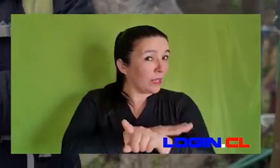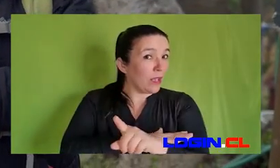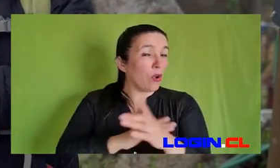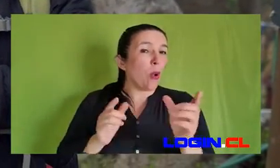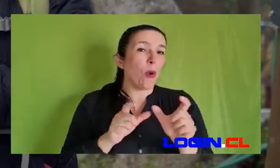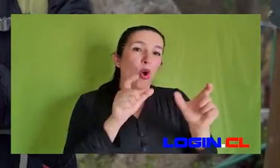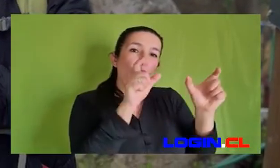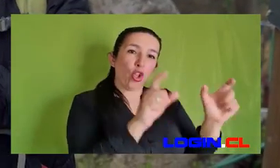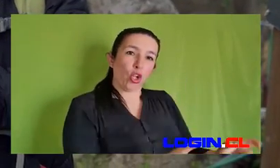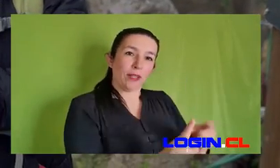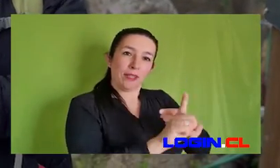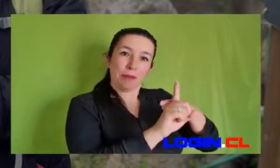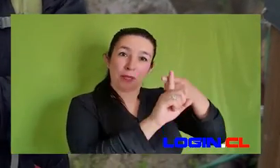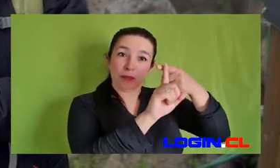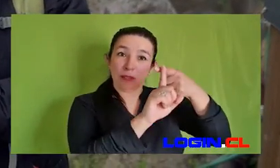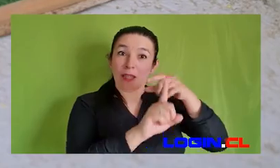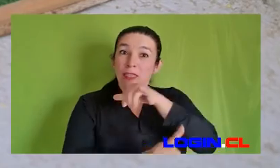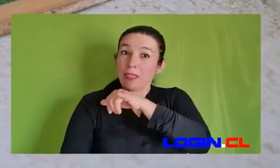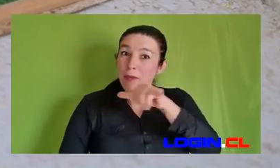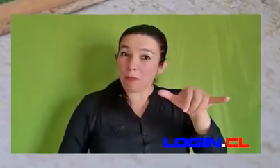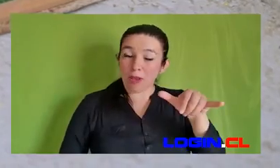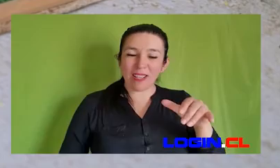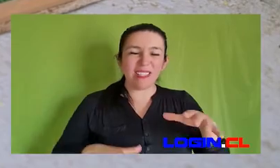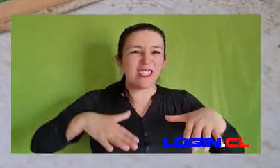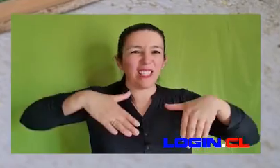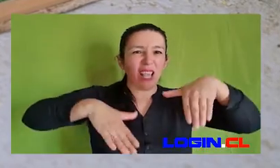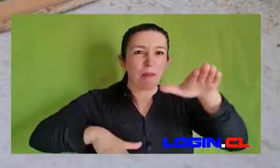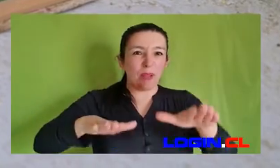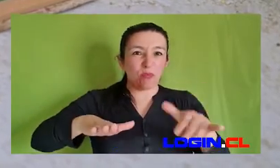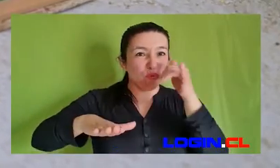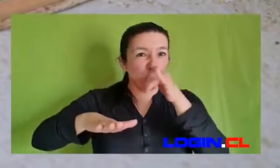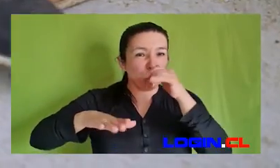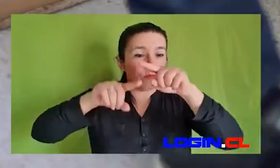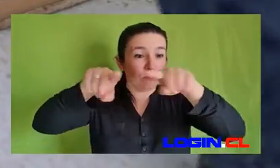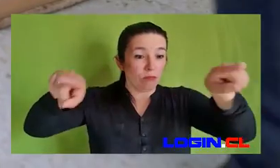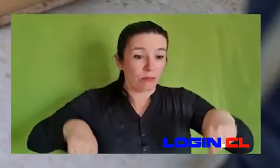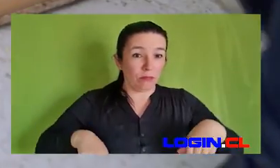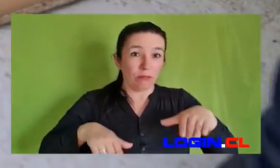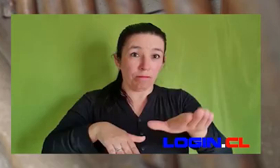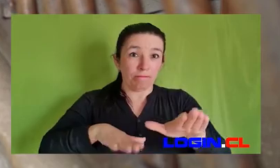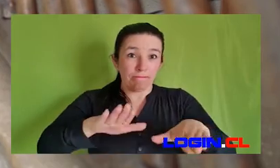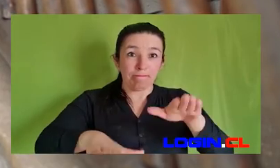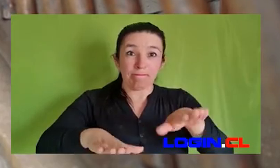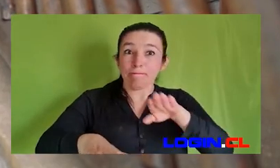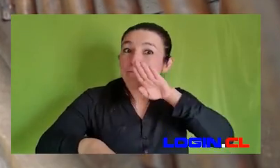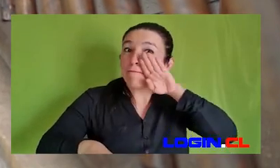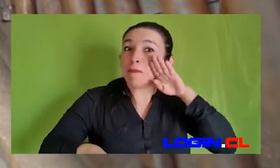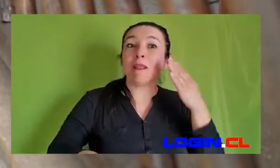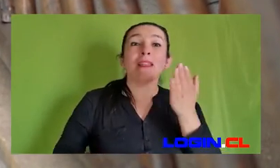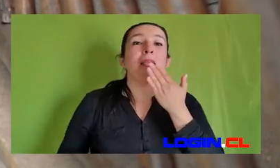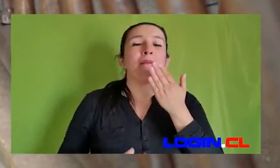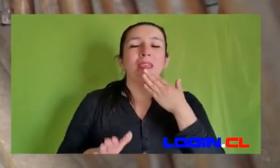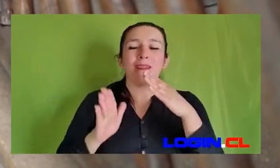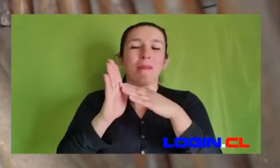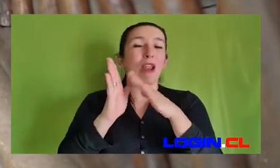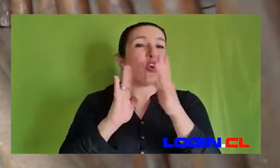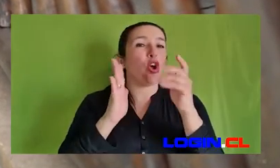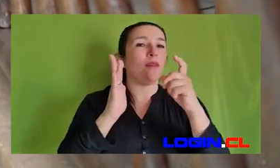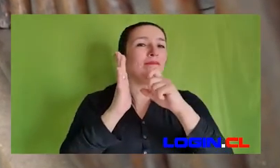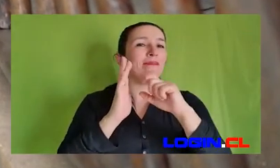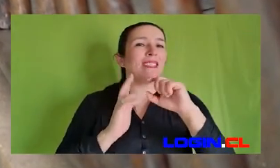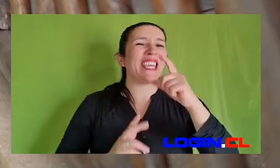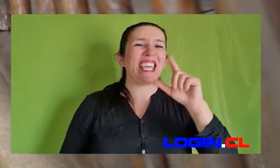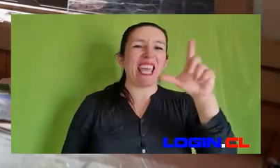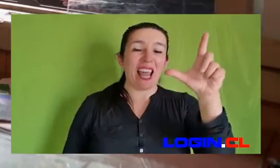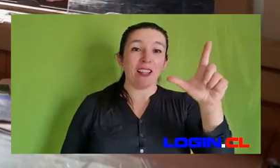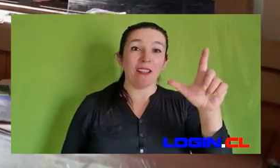llegada será el control de su temperatura y posteriormente desinfectar su calzado o la bandeja sanitizadora conjuntamente con la aplicación de alcohol